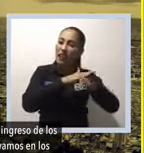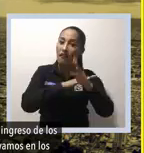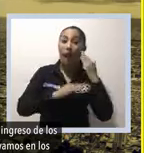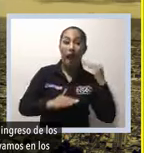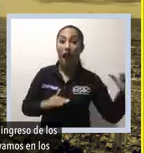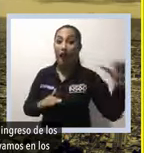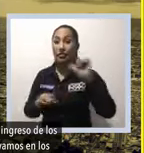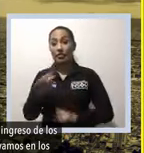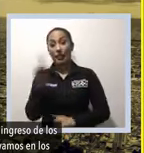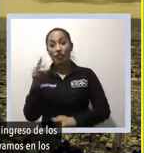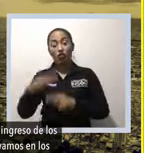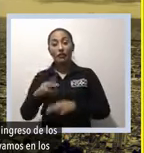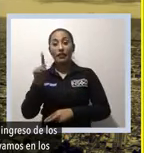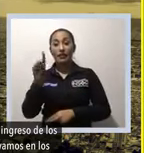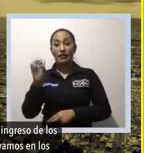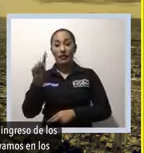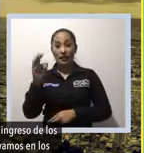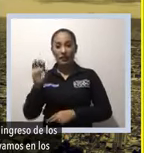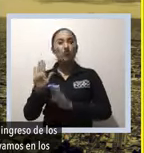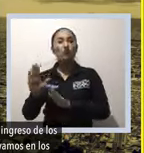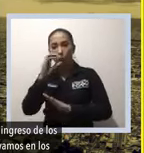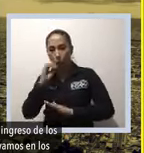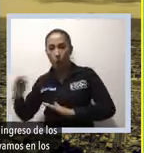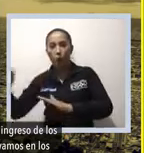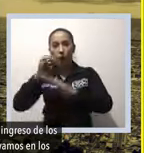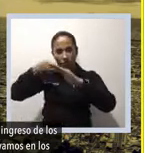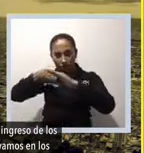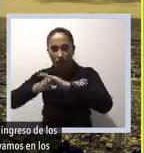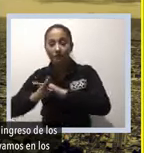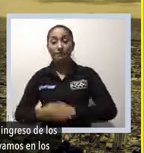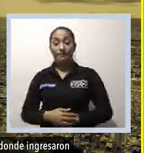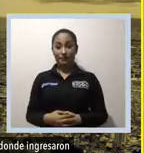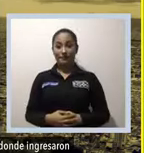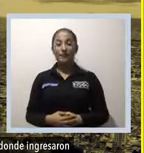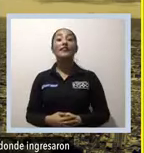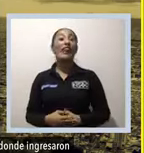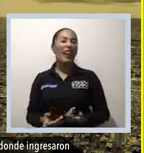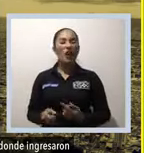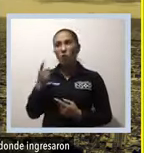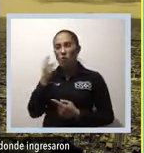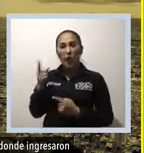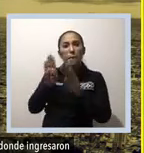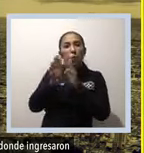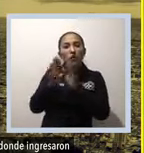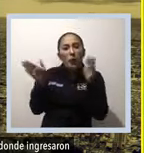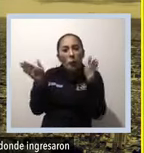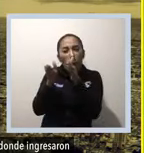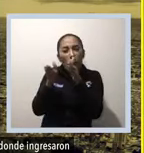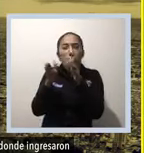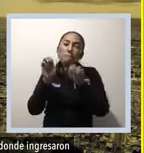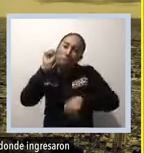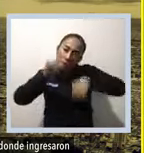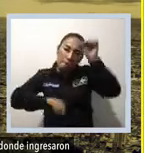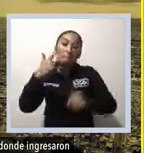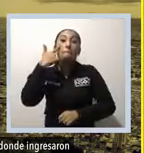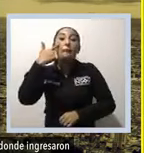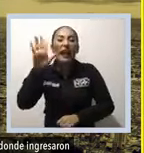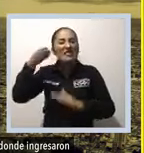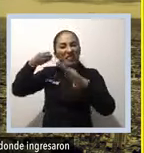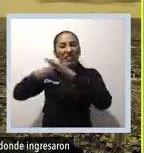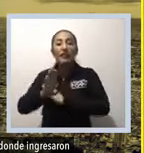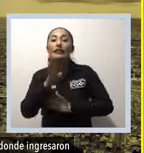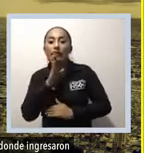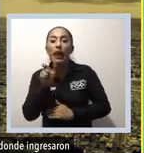correspondía al ingreso de los hombres. Las dos puertas pequeñas que observamos en los costados, muy probablemente fueron las puertas por donde ingresaron los